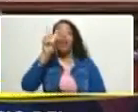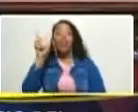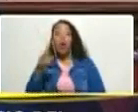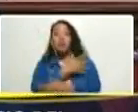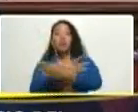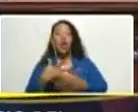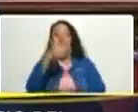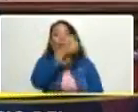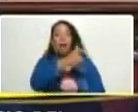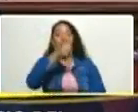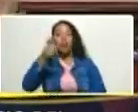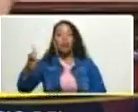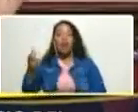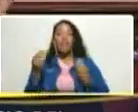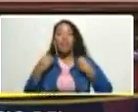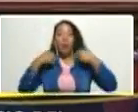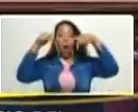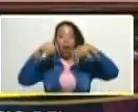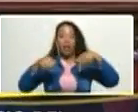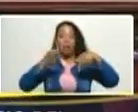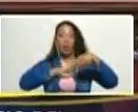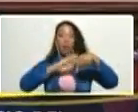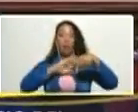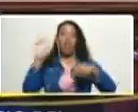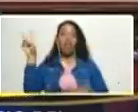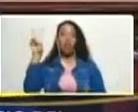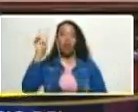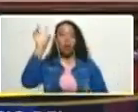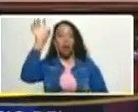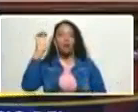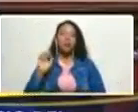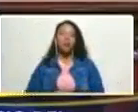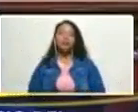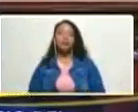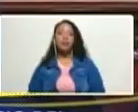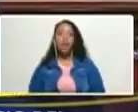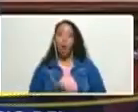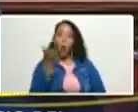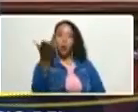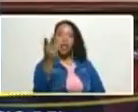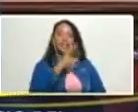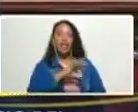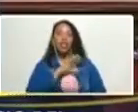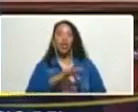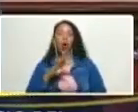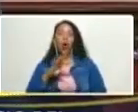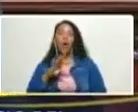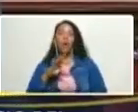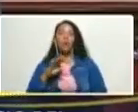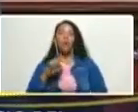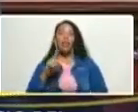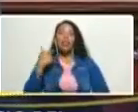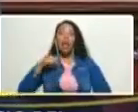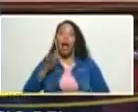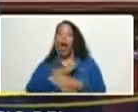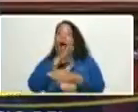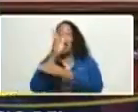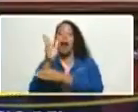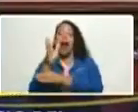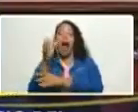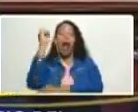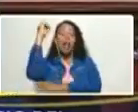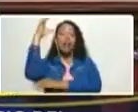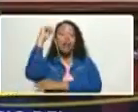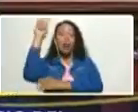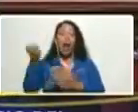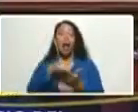ciudadanos y ciudadanos que vivimos en nuestro país usted señor Brian Nichols tendría que ir al Palacio Federal